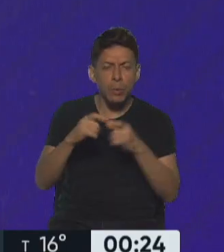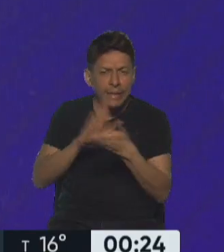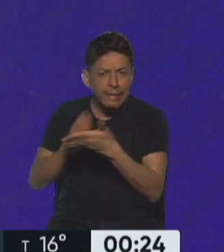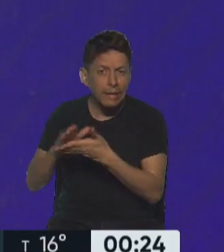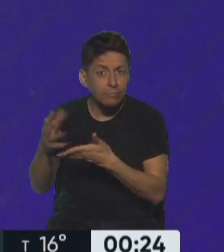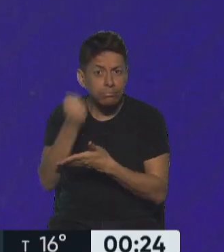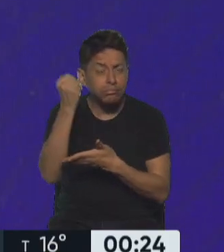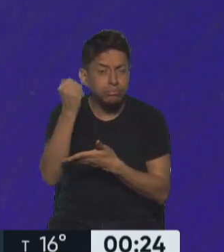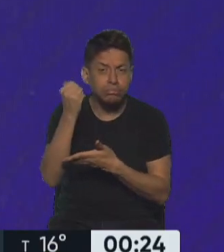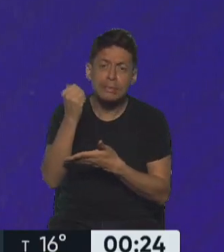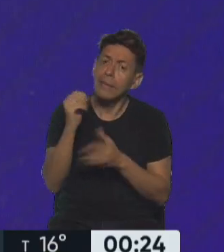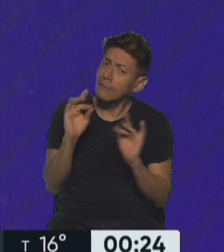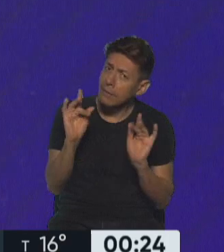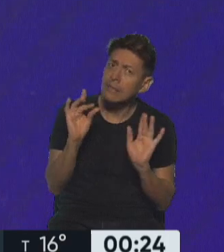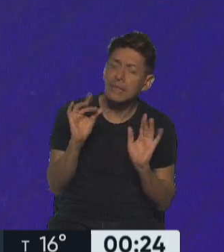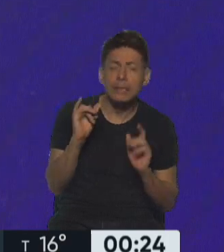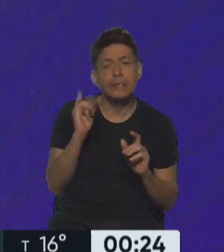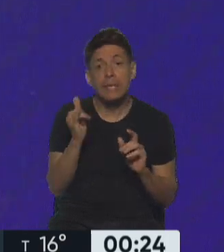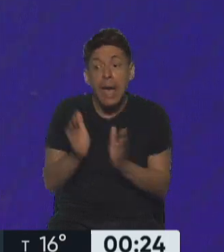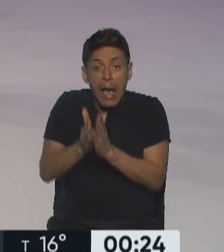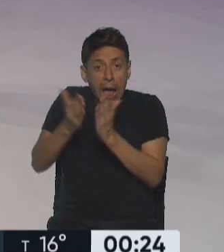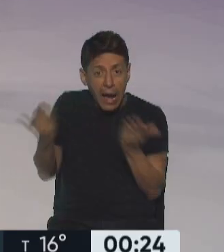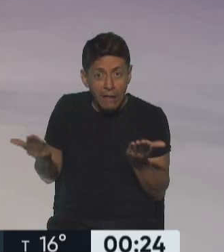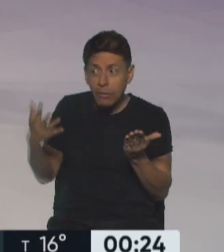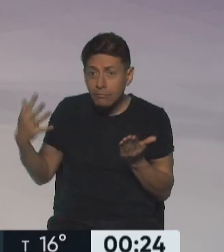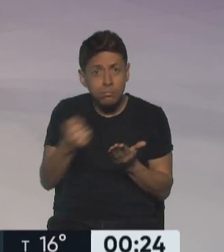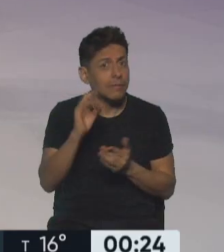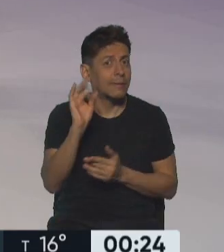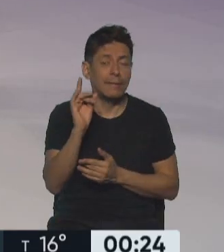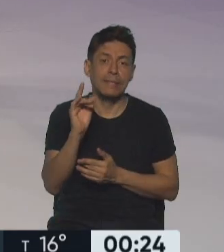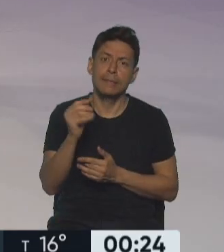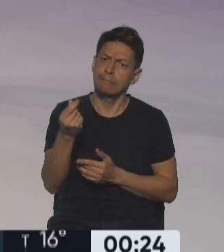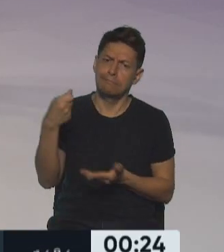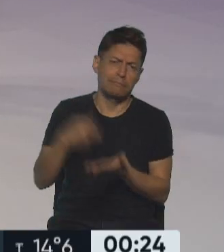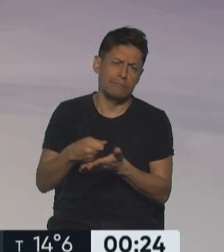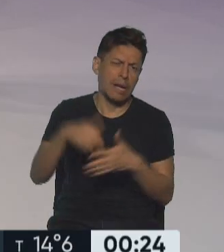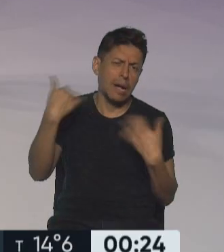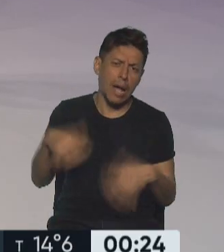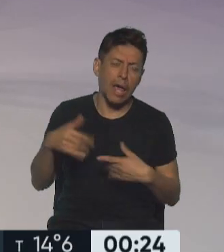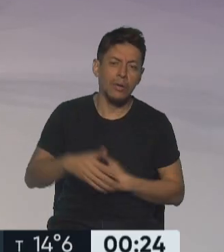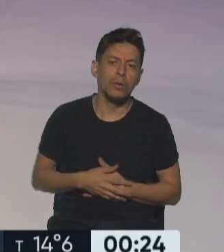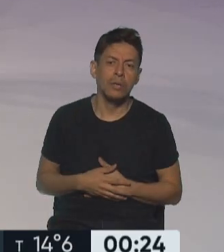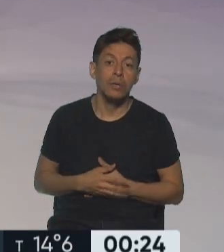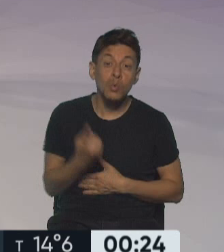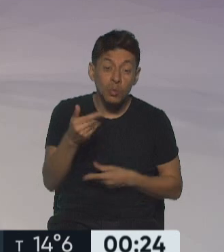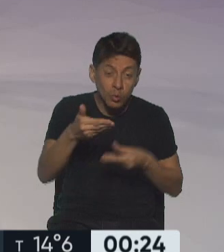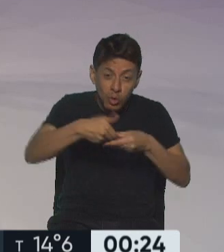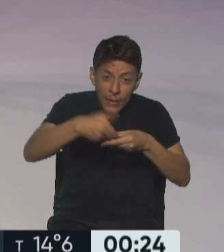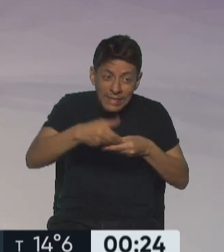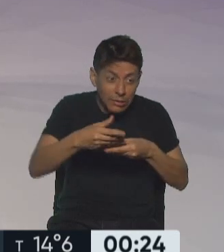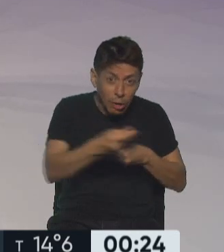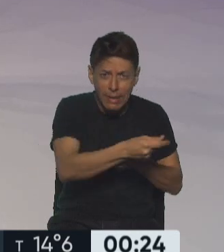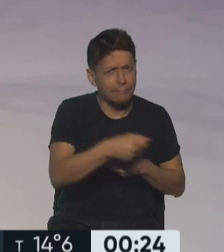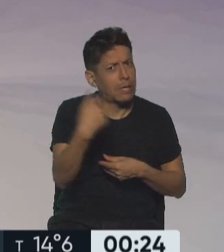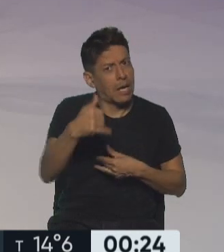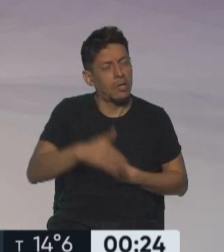es fácil. que es conseguir figuritas directamente. difícil conseguir el álbum. El álbum. No se consigue el álbum y cobran precios siderales por conseguir un sobrecito nada más. Bien. Así que